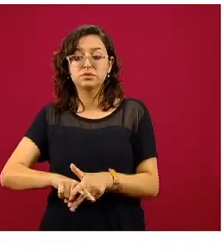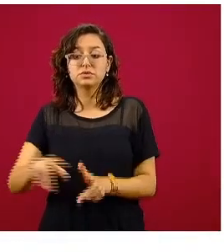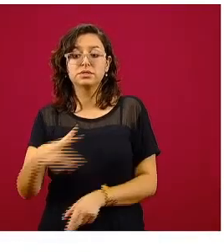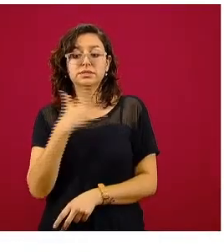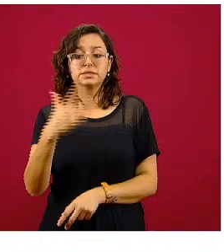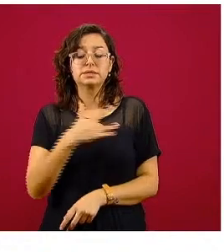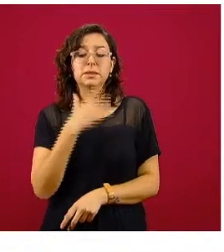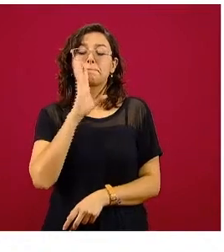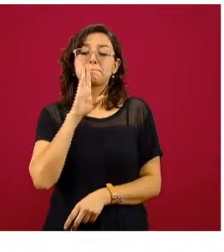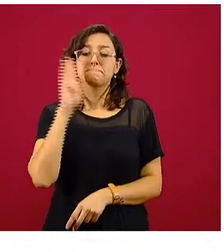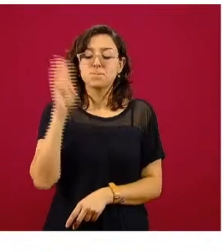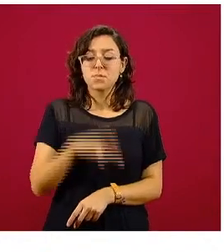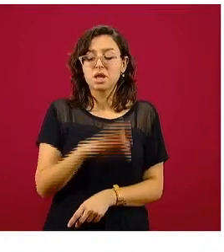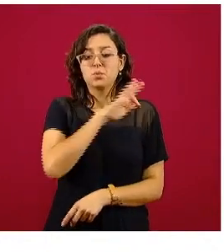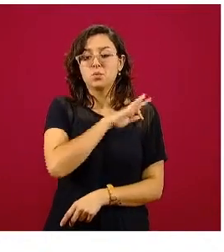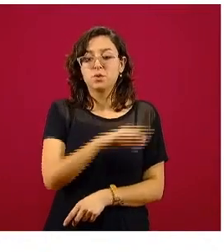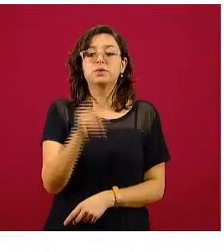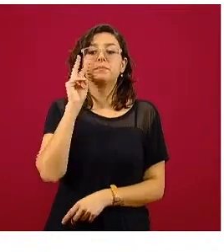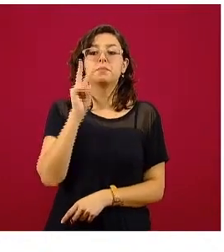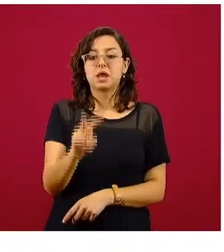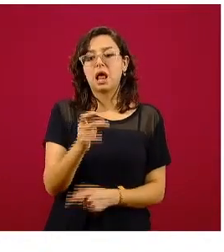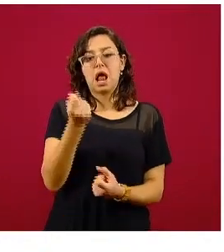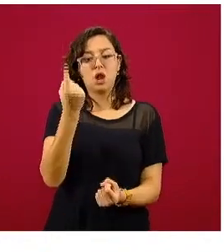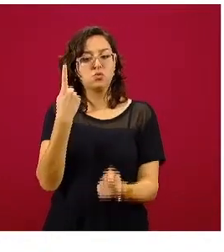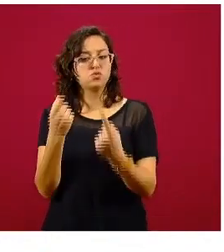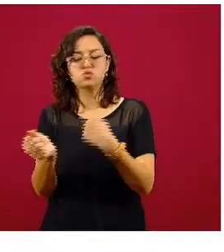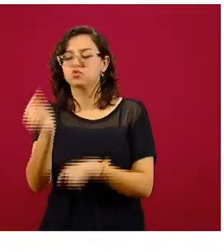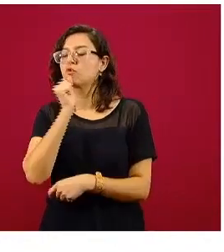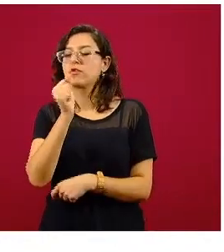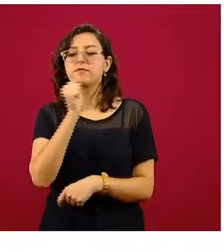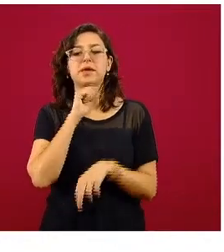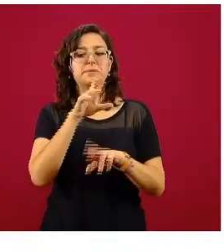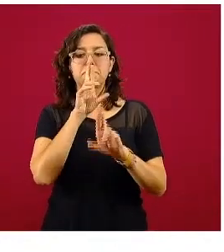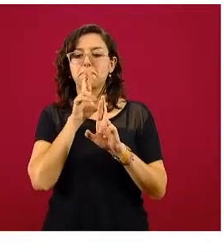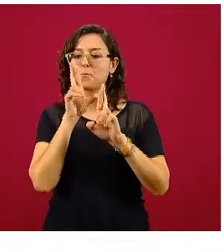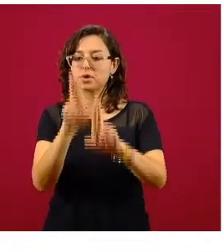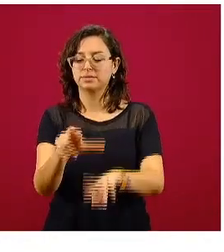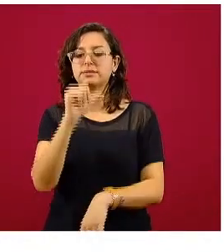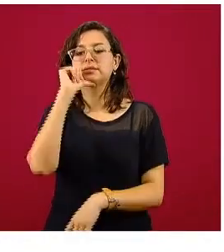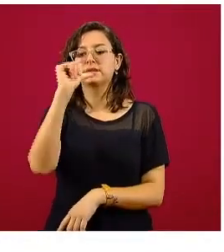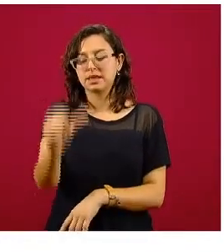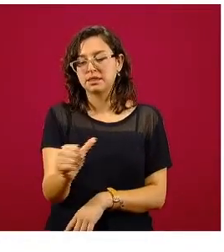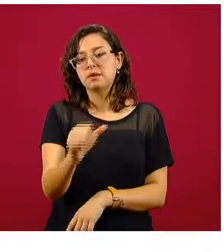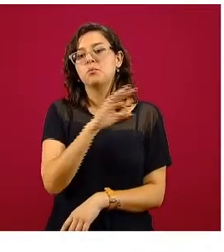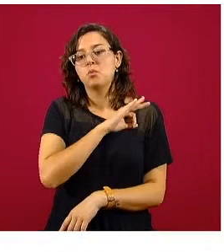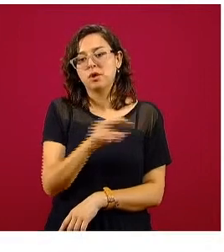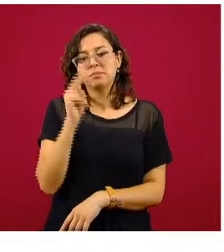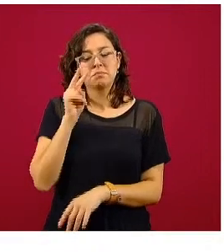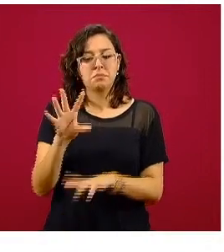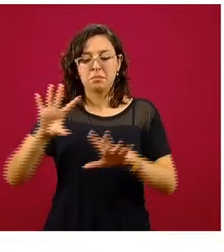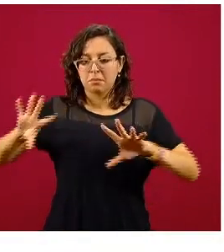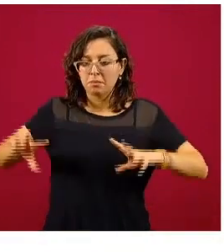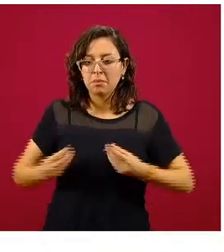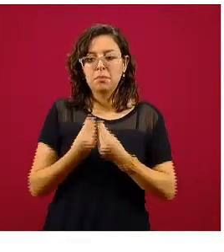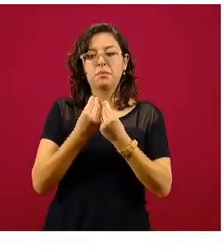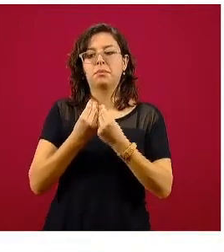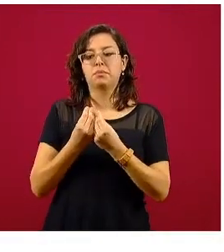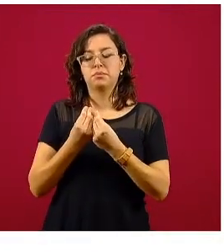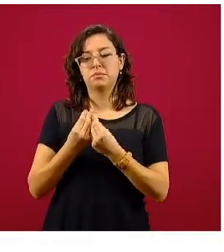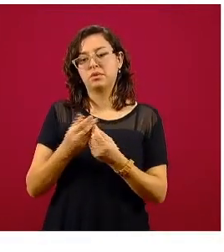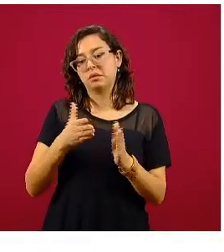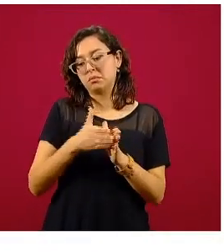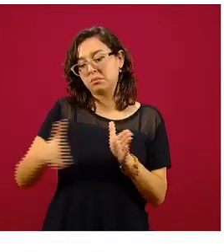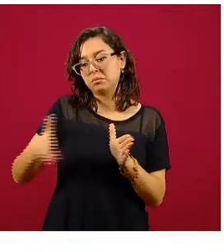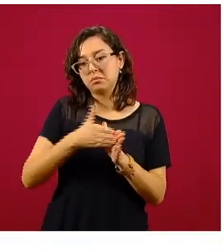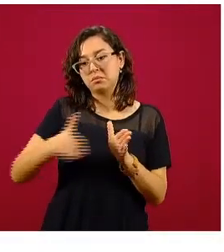síntomas, y vemos también los casos que aún son sospechosos, como están precisamente agrupados prácticamente la gran mayoría de ellos